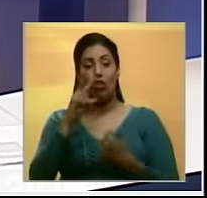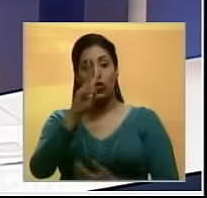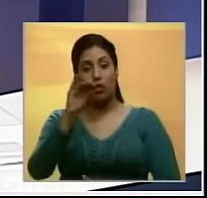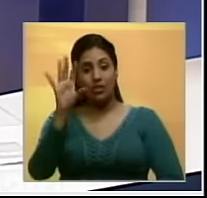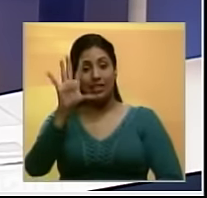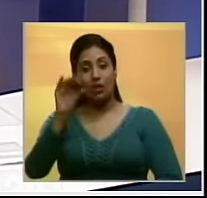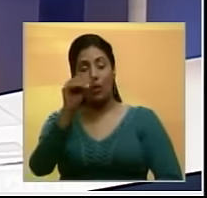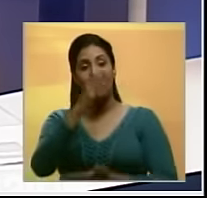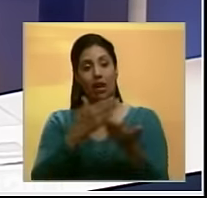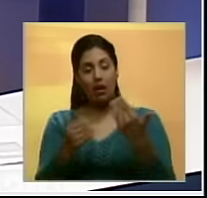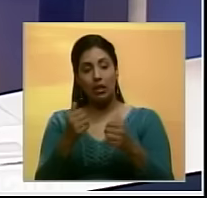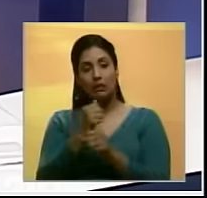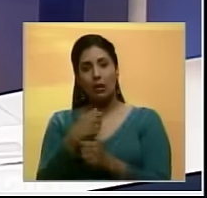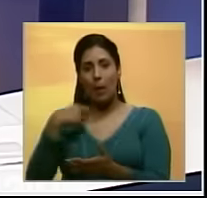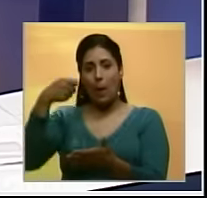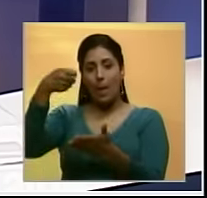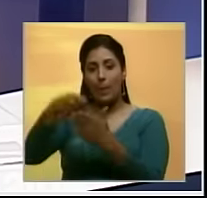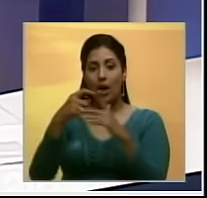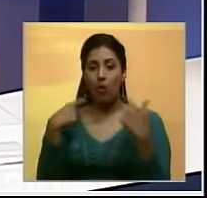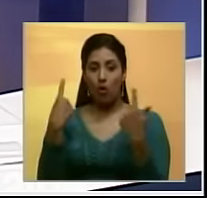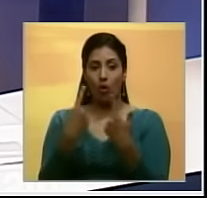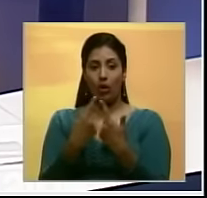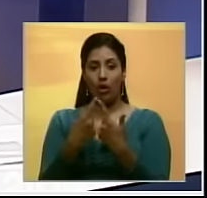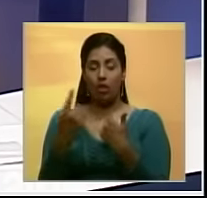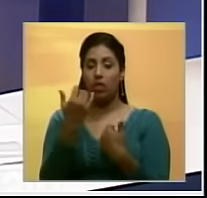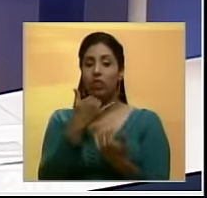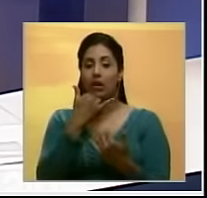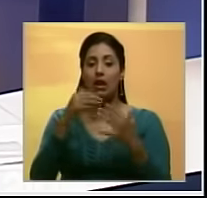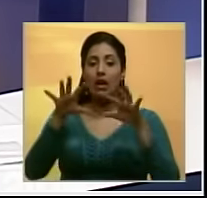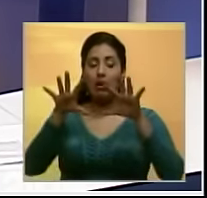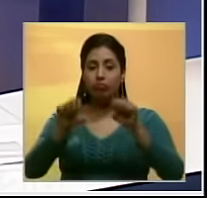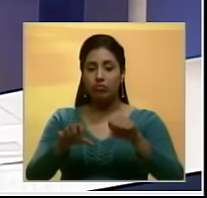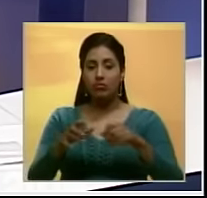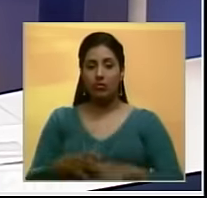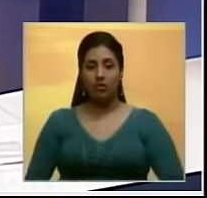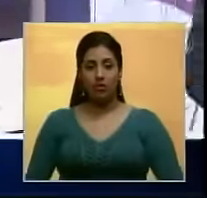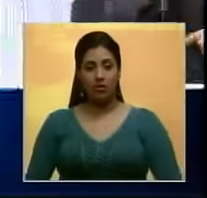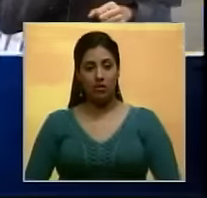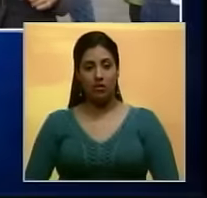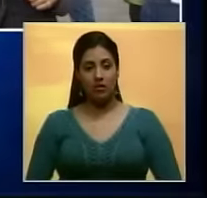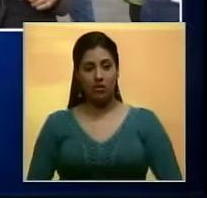250 comerciantes que cancelaron sus locales. Diana Martínez nos trae el reporte.